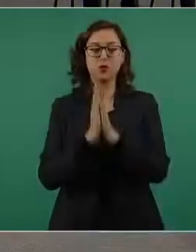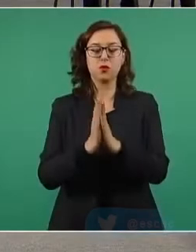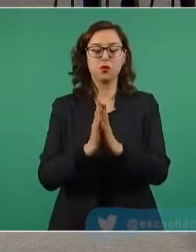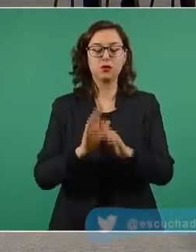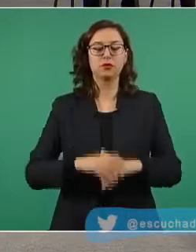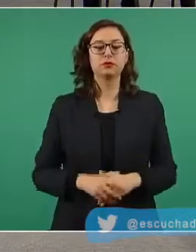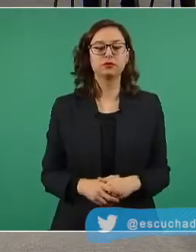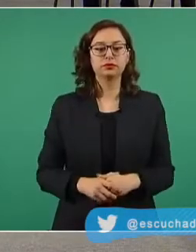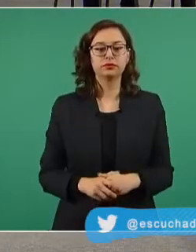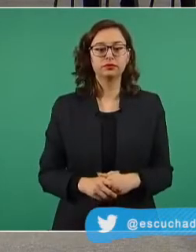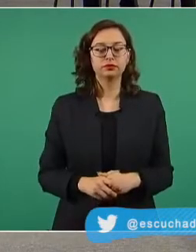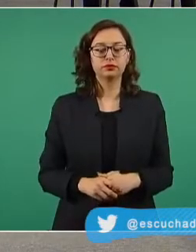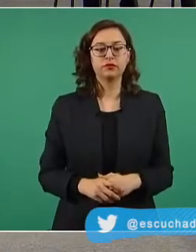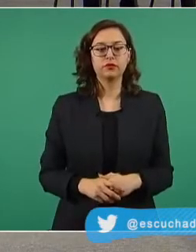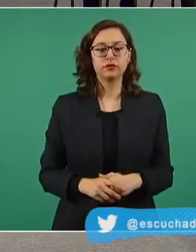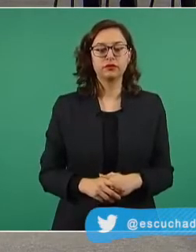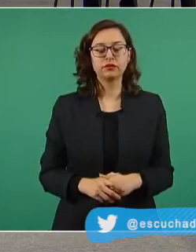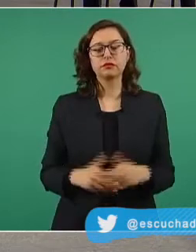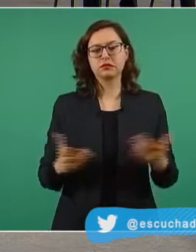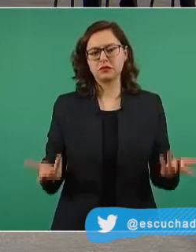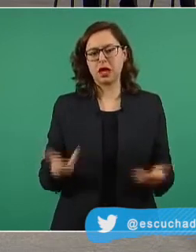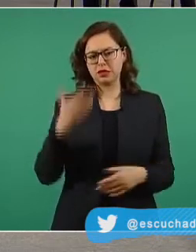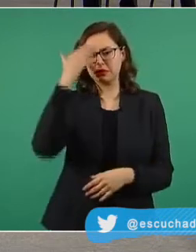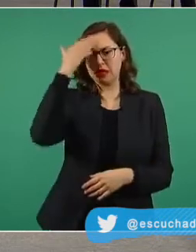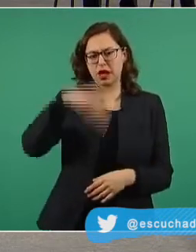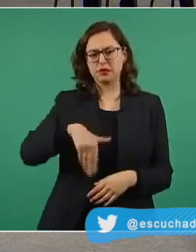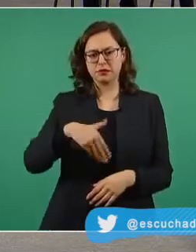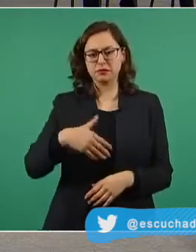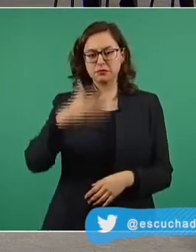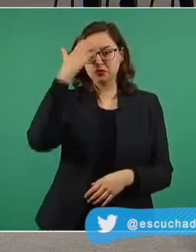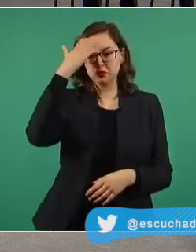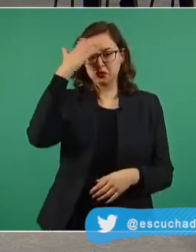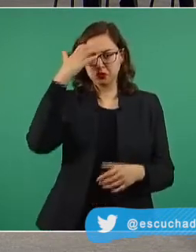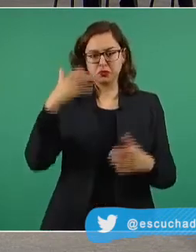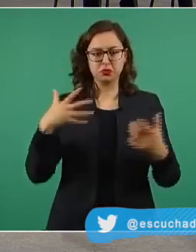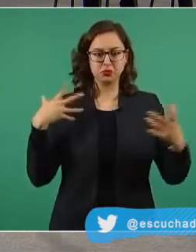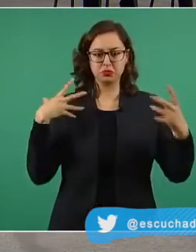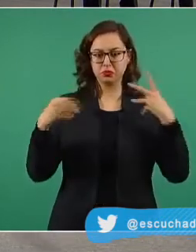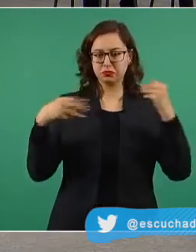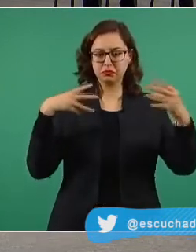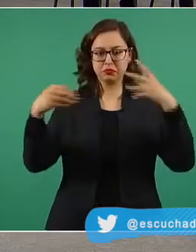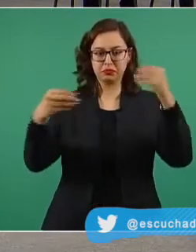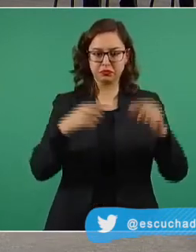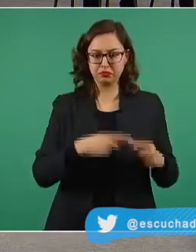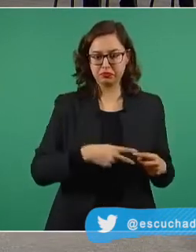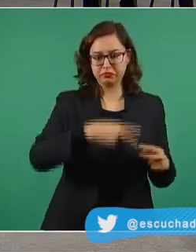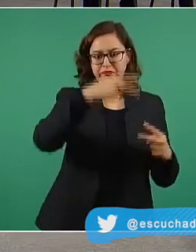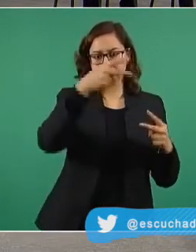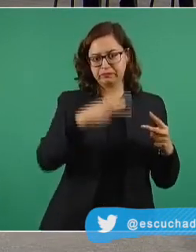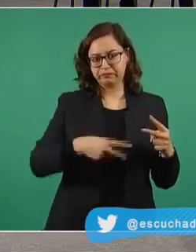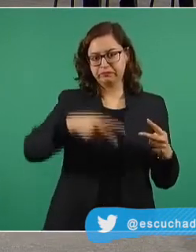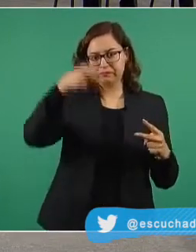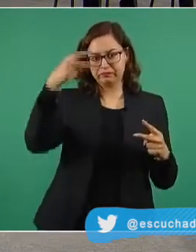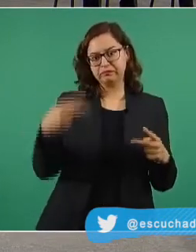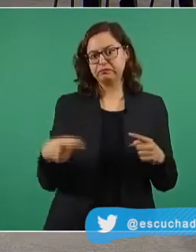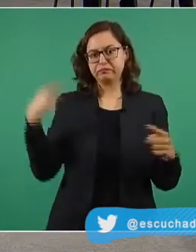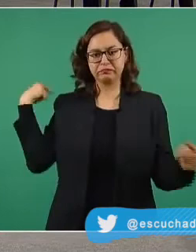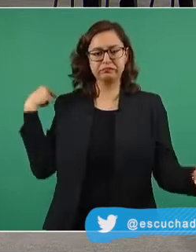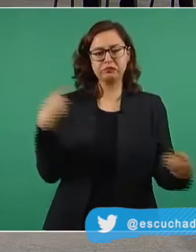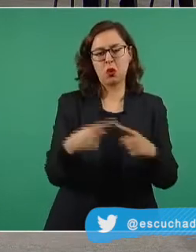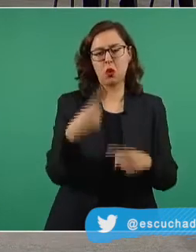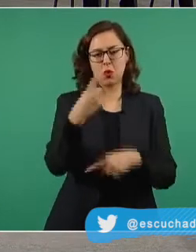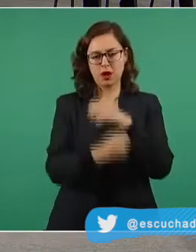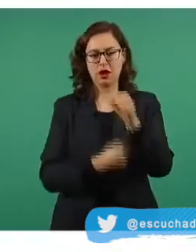que es la curva epidémica que conocemos ya es la que nos ha estado guiando el seguimiento de la intensidad